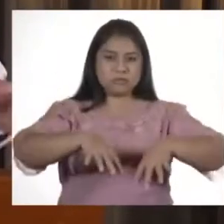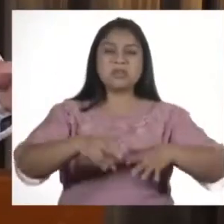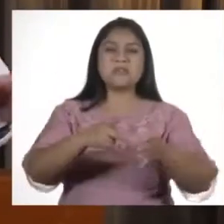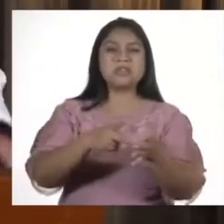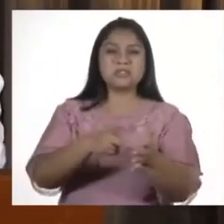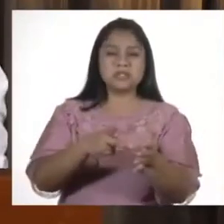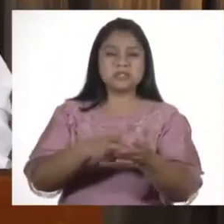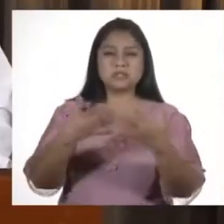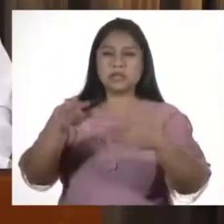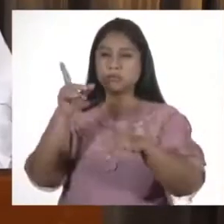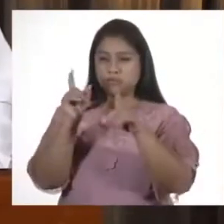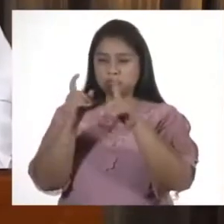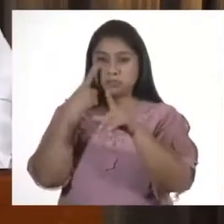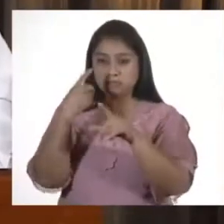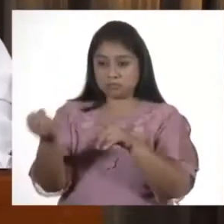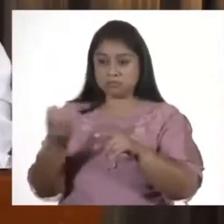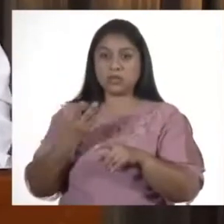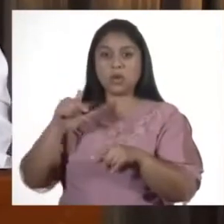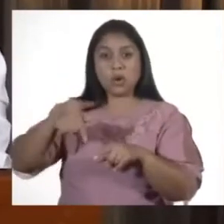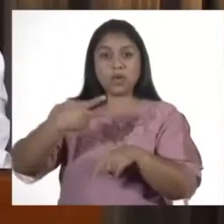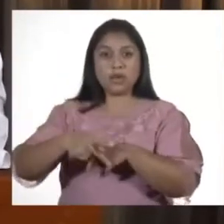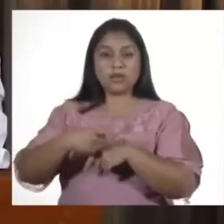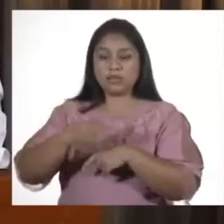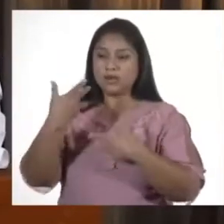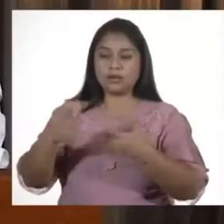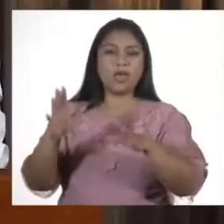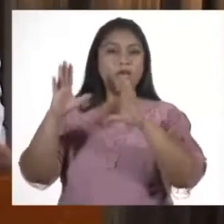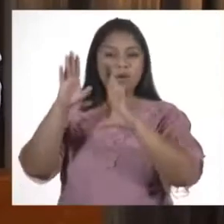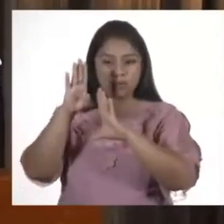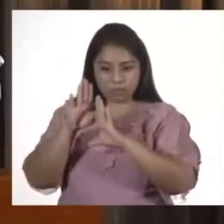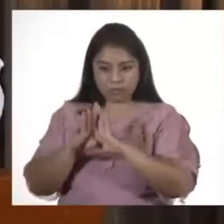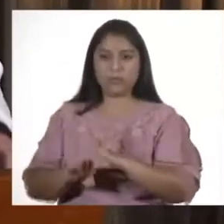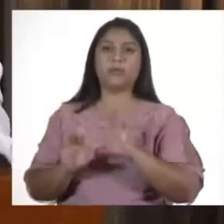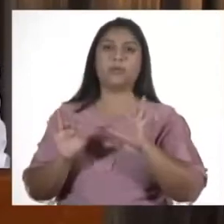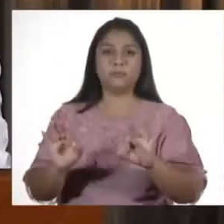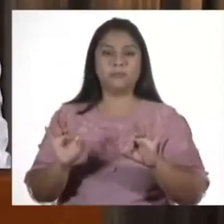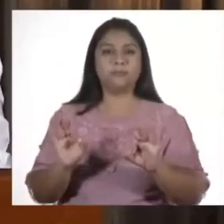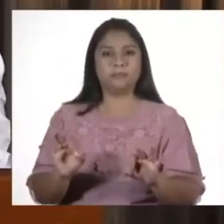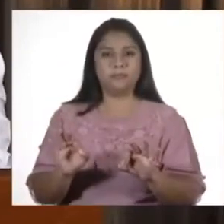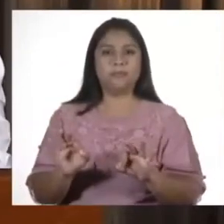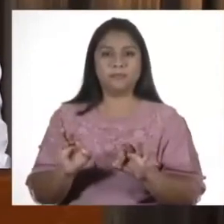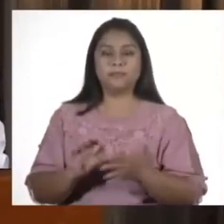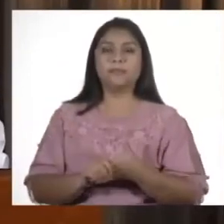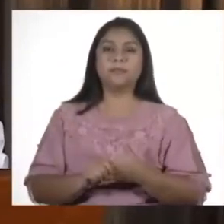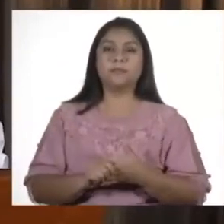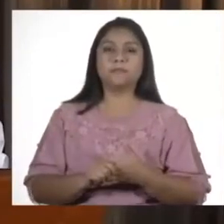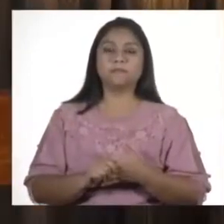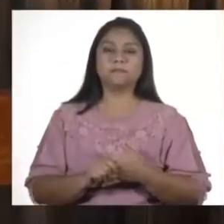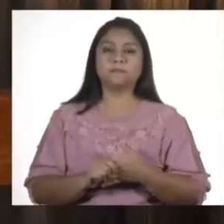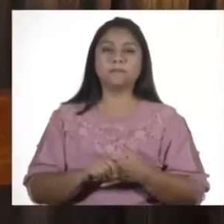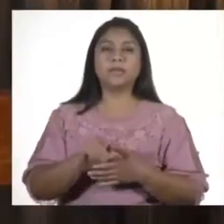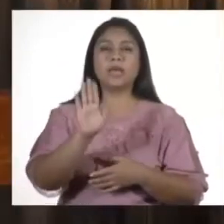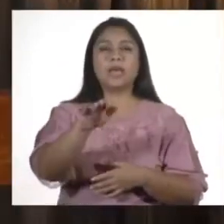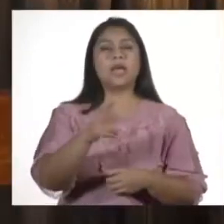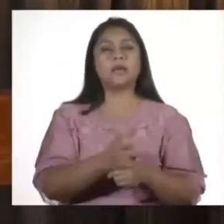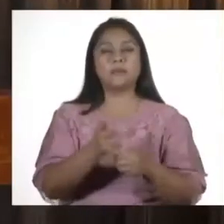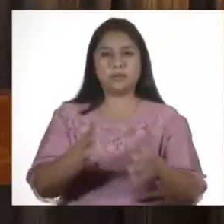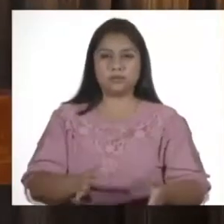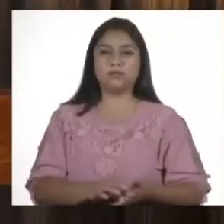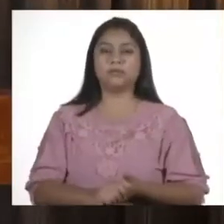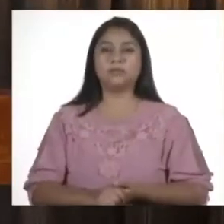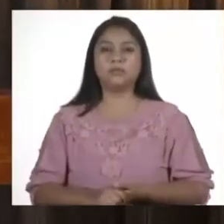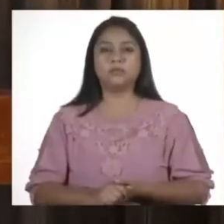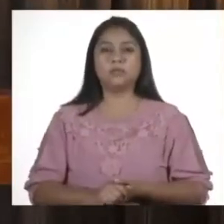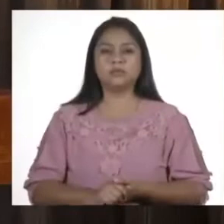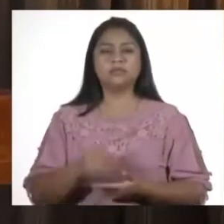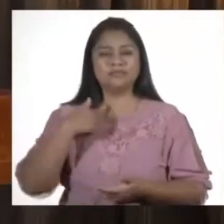disminuir, según las fotos que me enviaron hoy en la tarde, prácticamente en gran medida ese incendio. Estimados amigos,